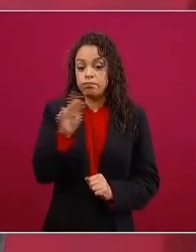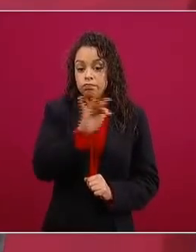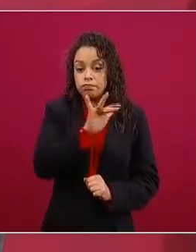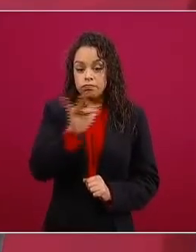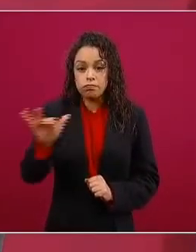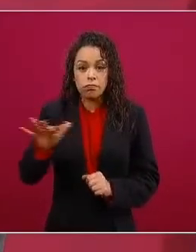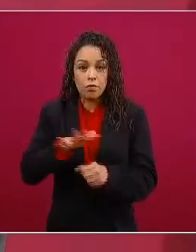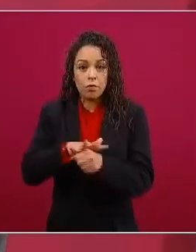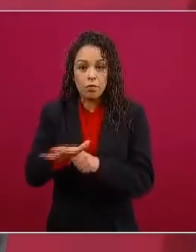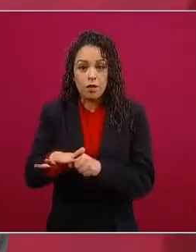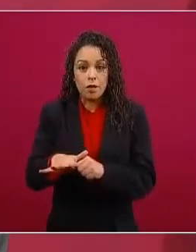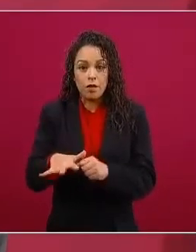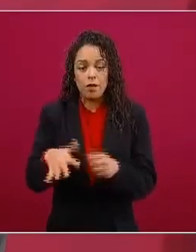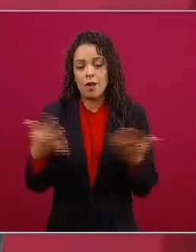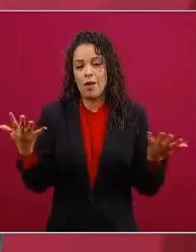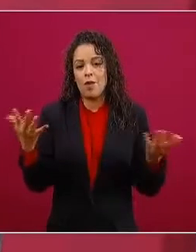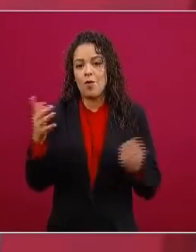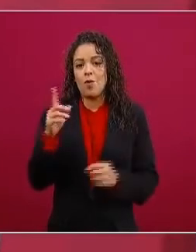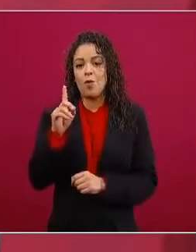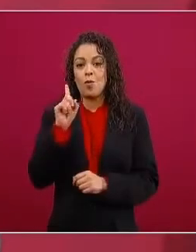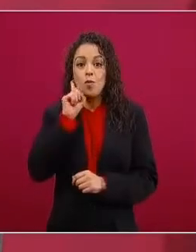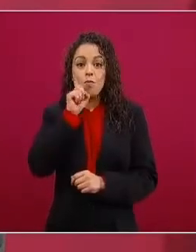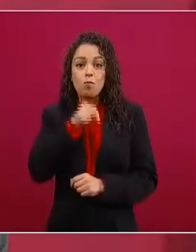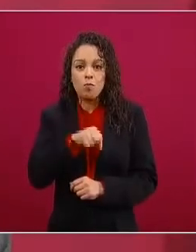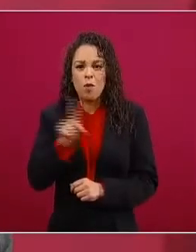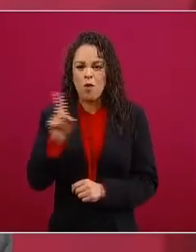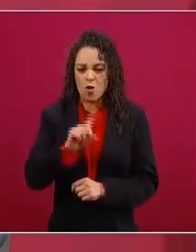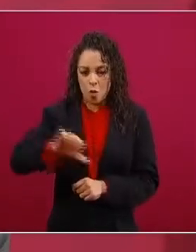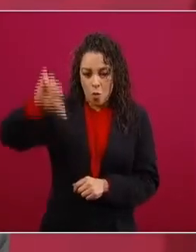mañana no hoy mismo